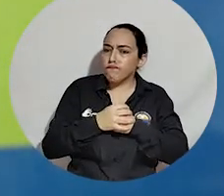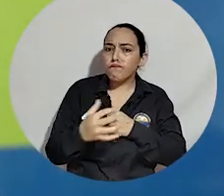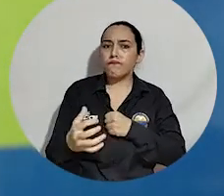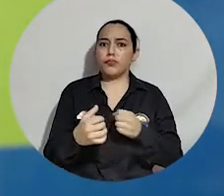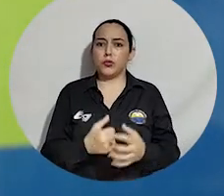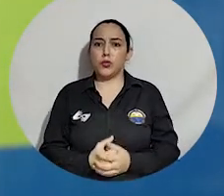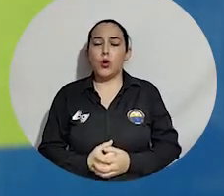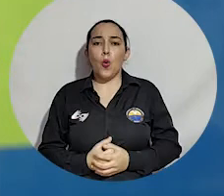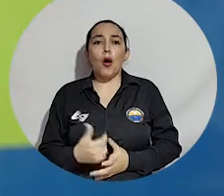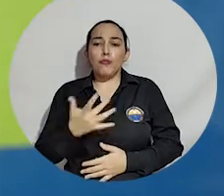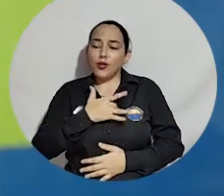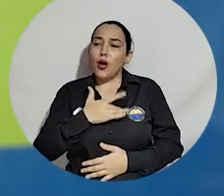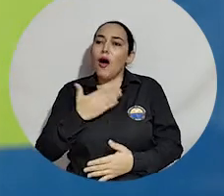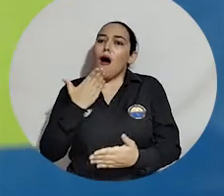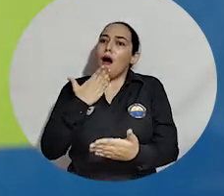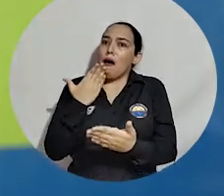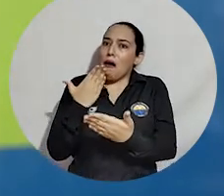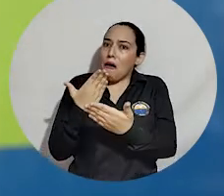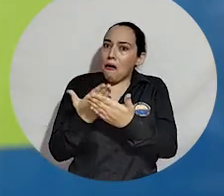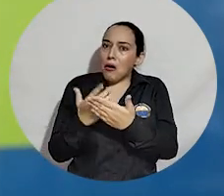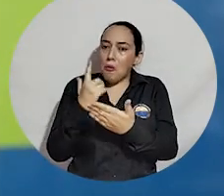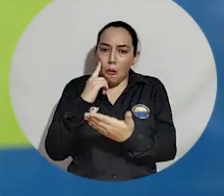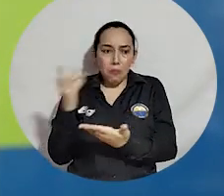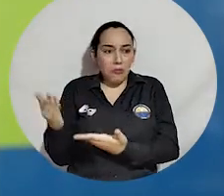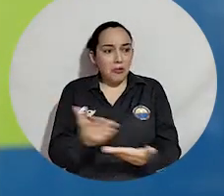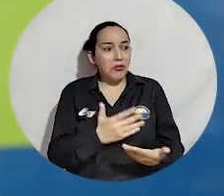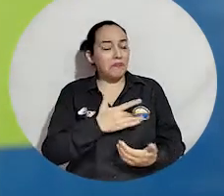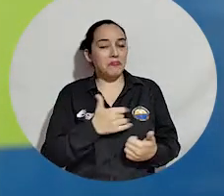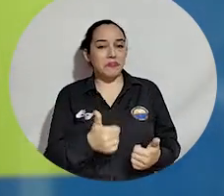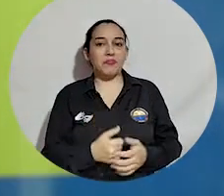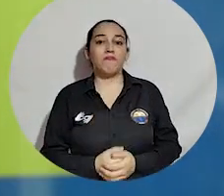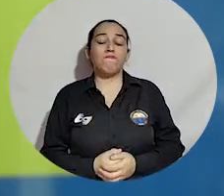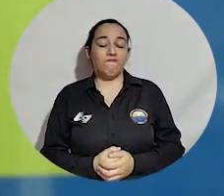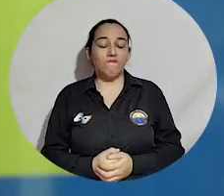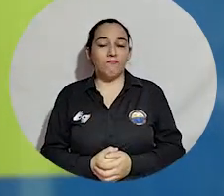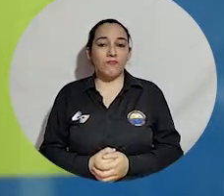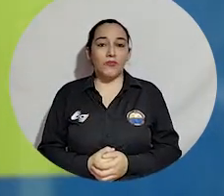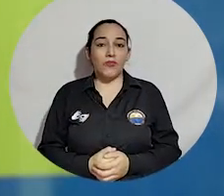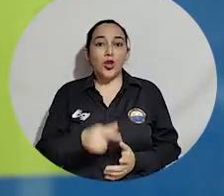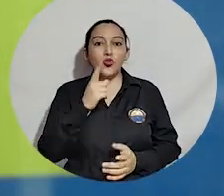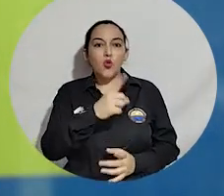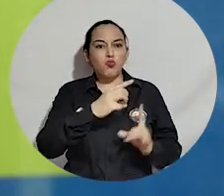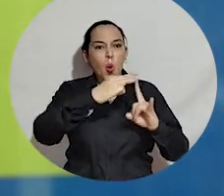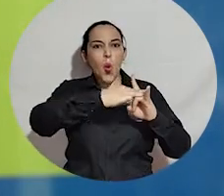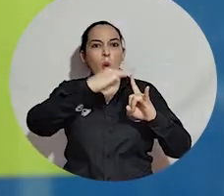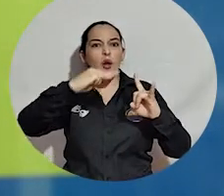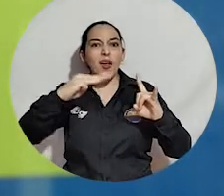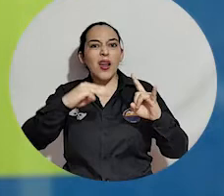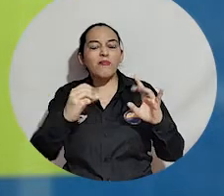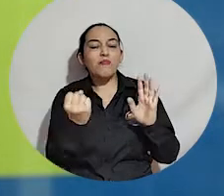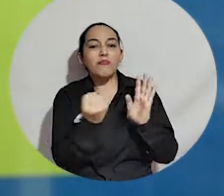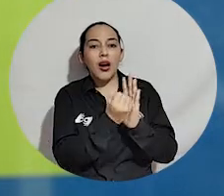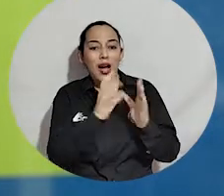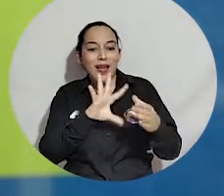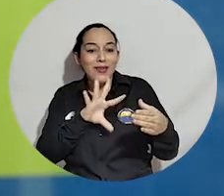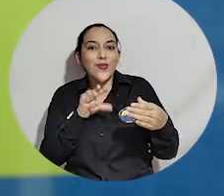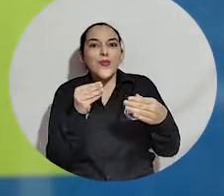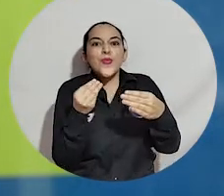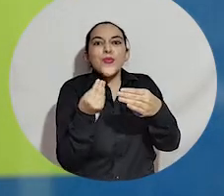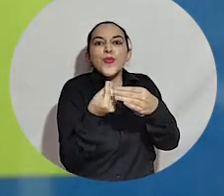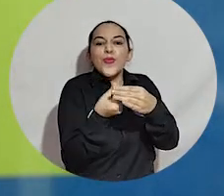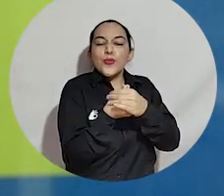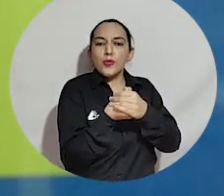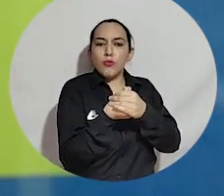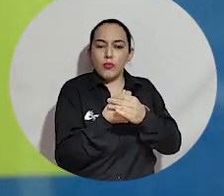y pues nada, me siento agradecida porque me han recibido súper bien. Por fortuna el lema de nuestra universidad siempre está hacia la